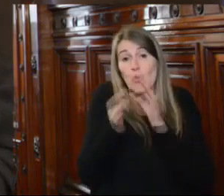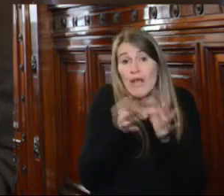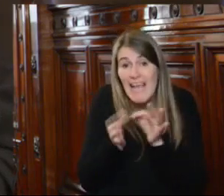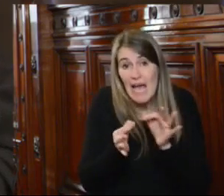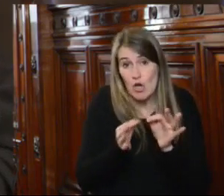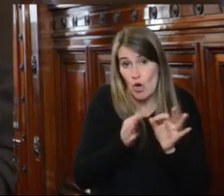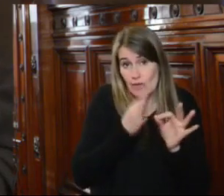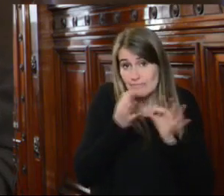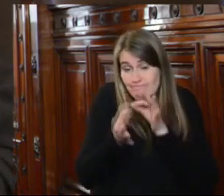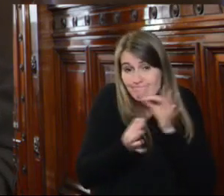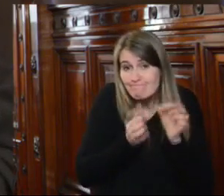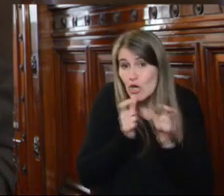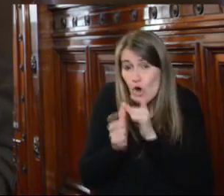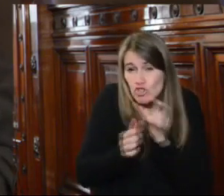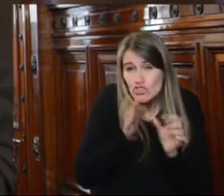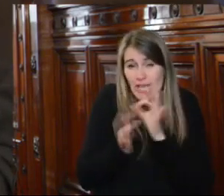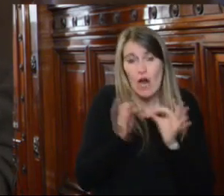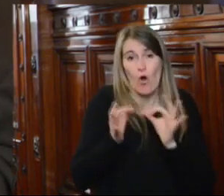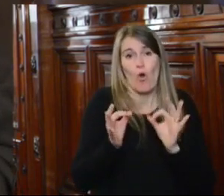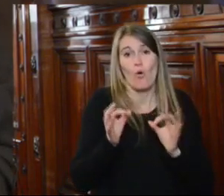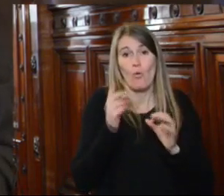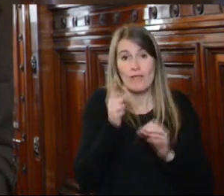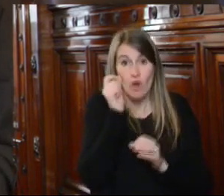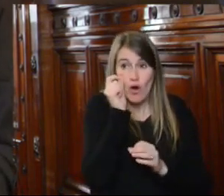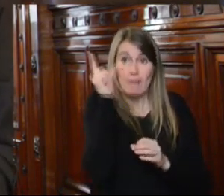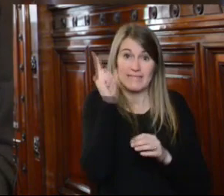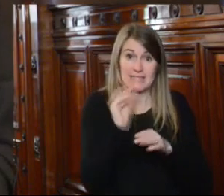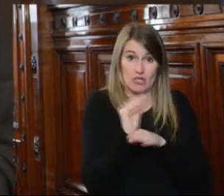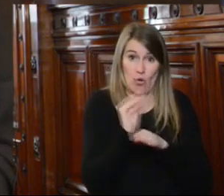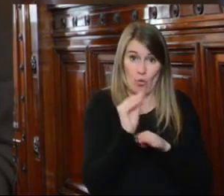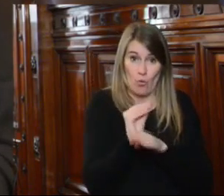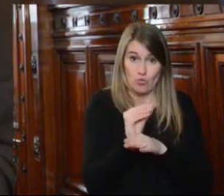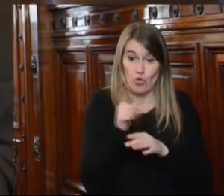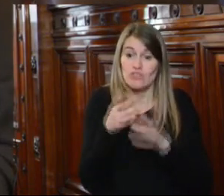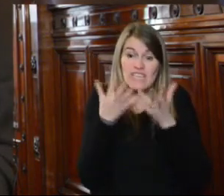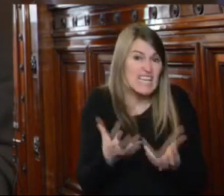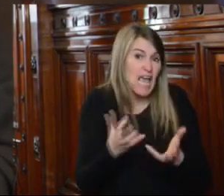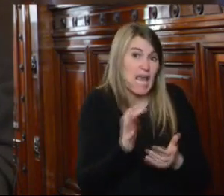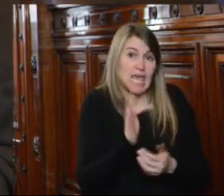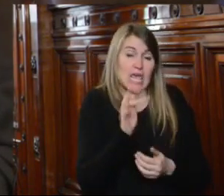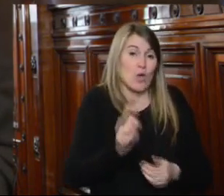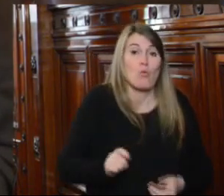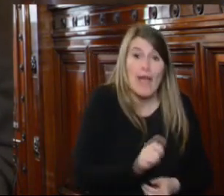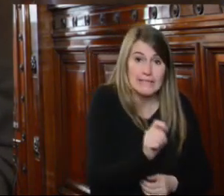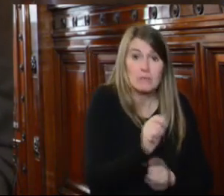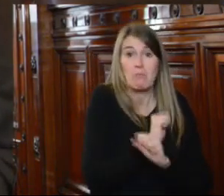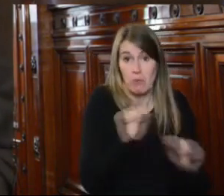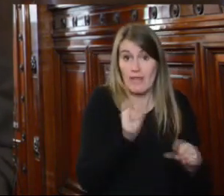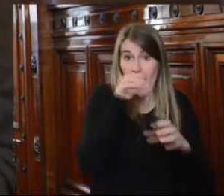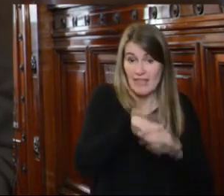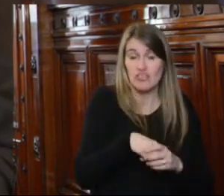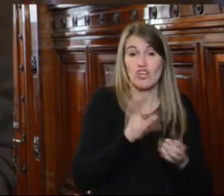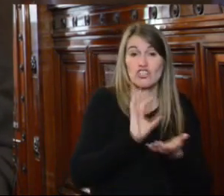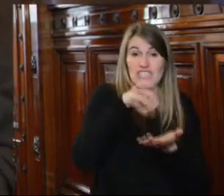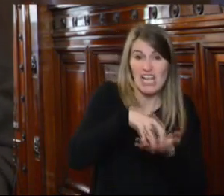que en el marco de la capacitación inicial del curso de formación inicial para aspirantes a magistrados que se dicta en el CEJU el Centro de Estudio